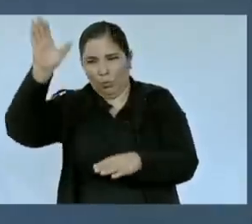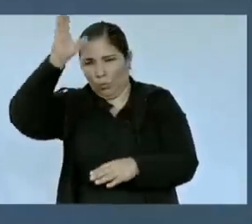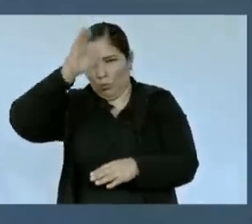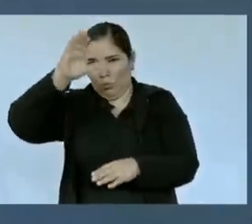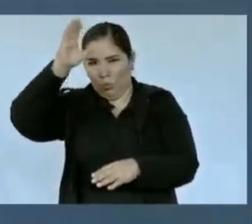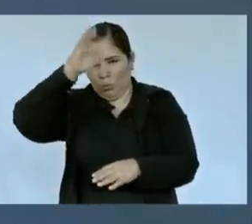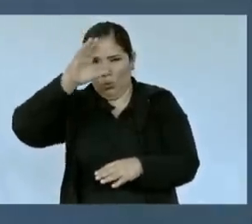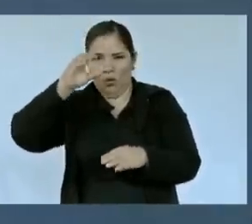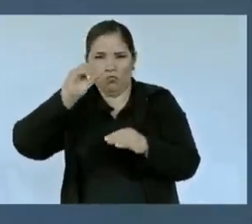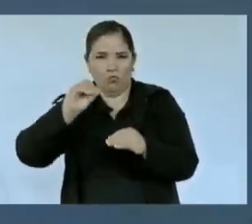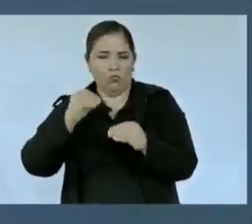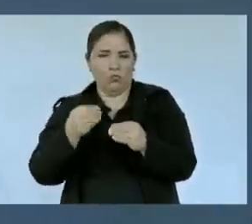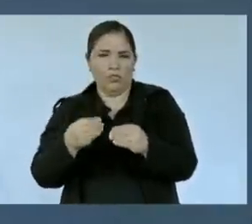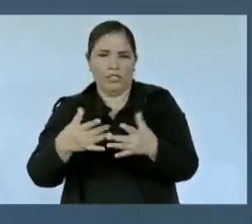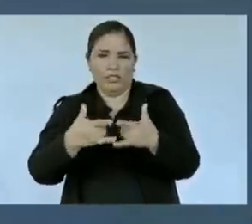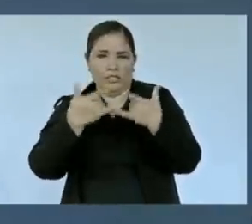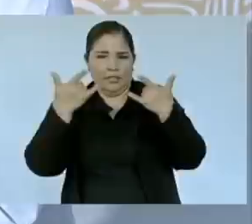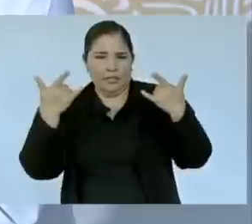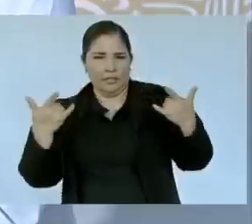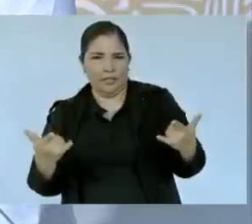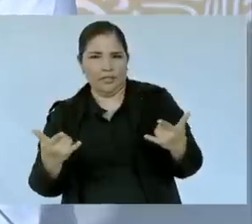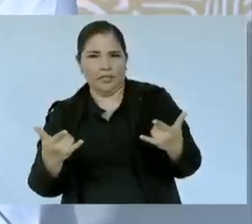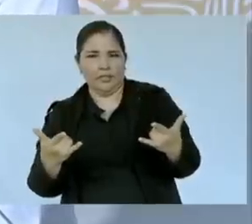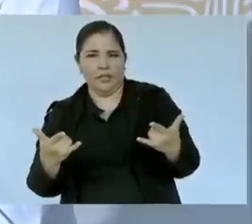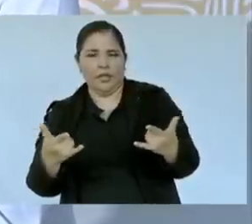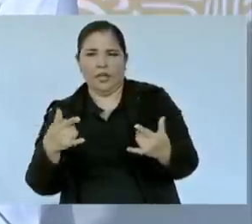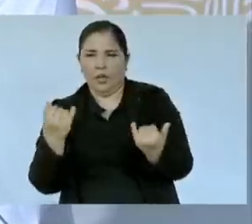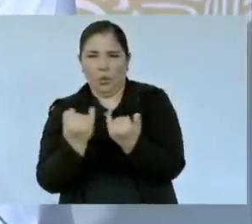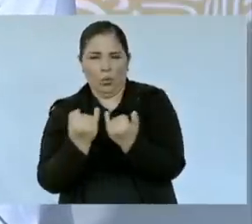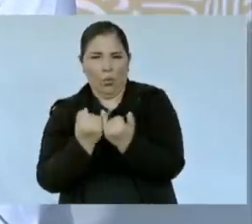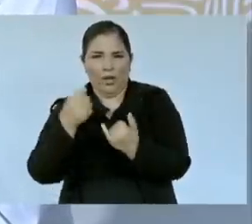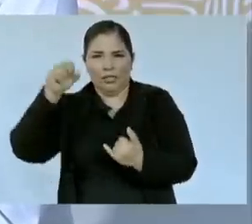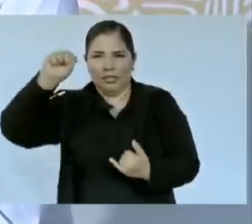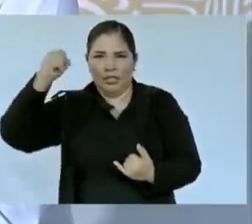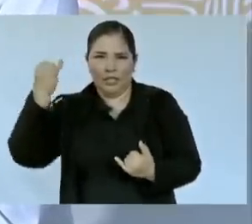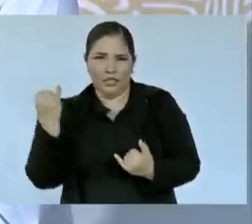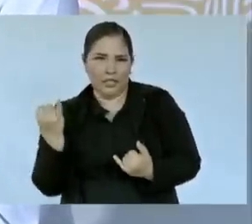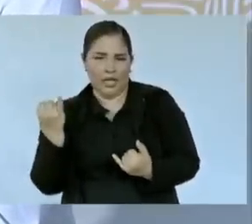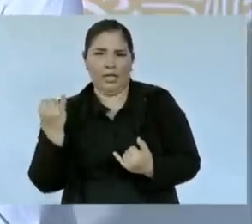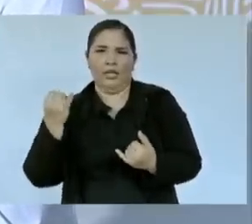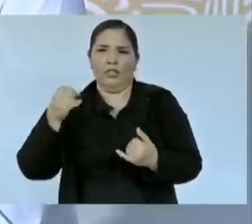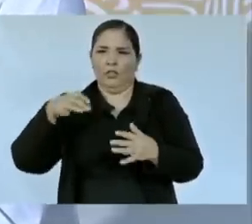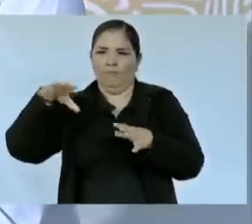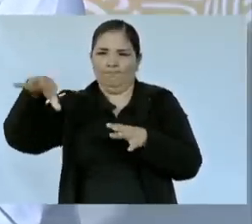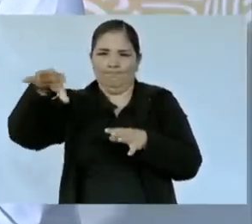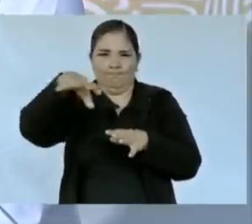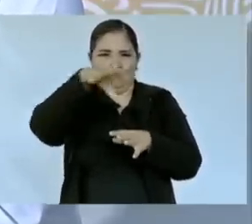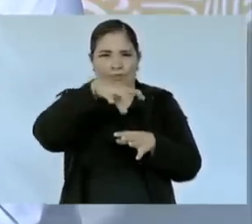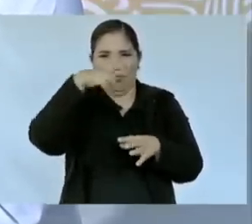con mucha historia como San Ignacio, como todos los pueblos de México.